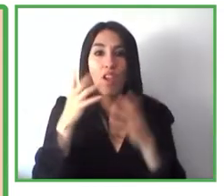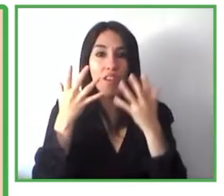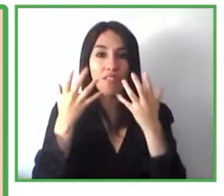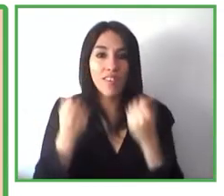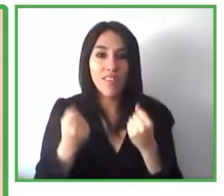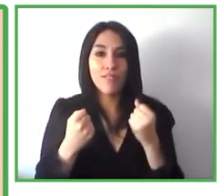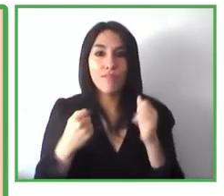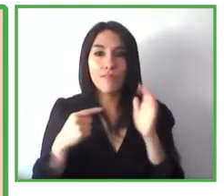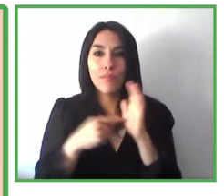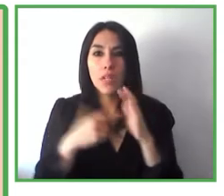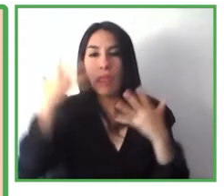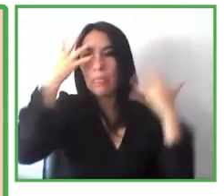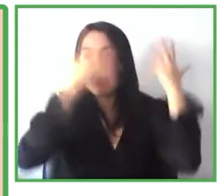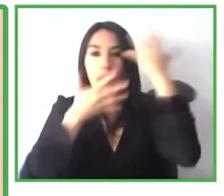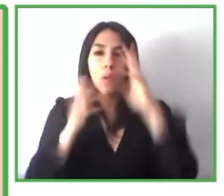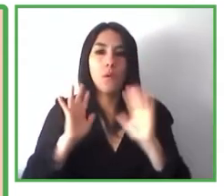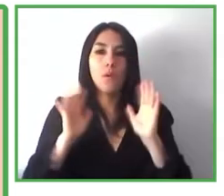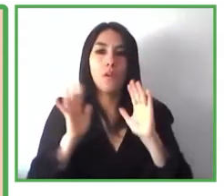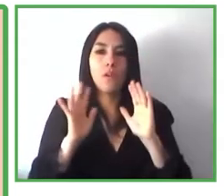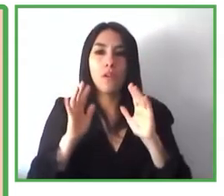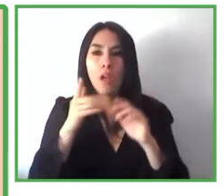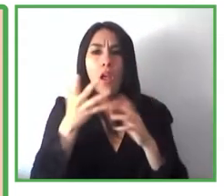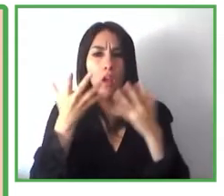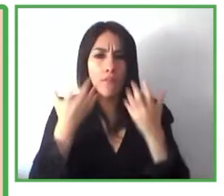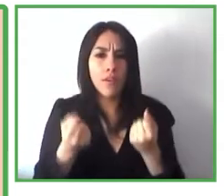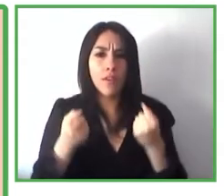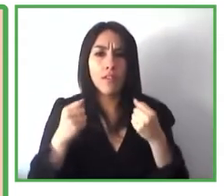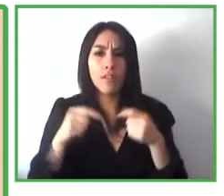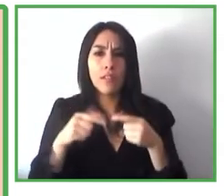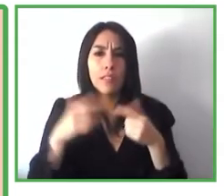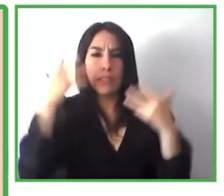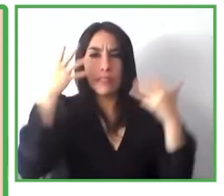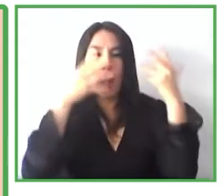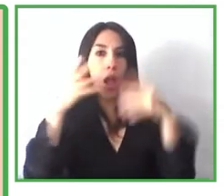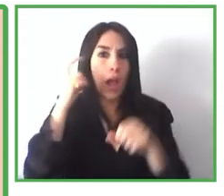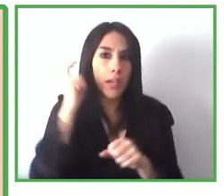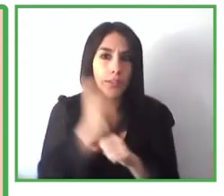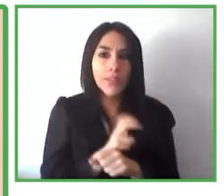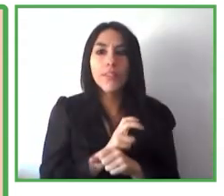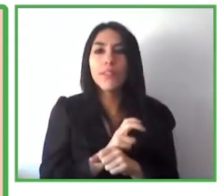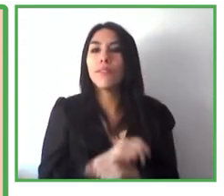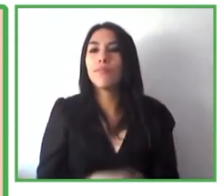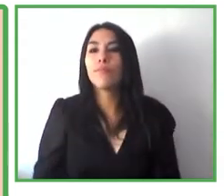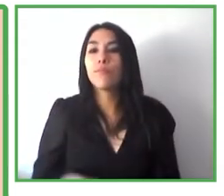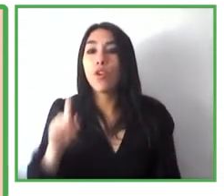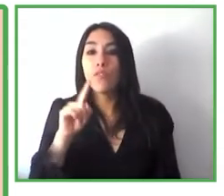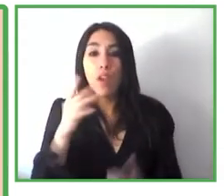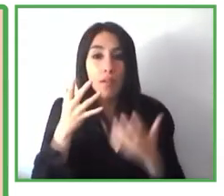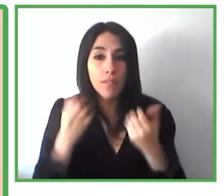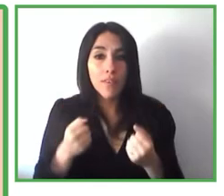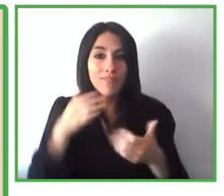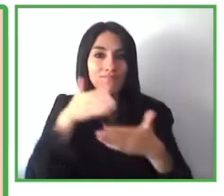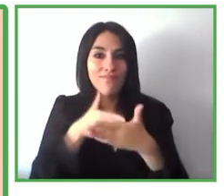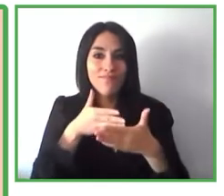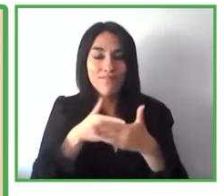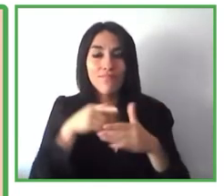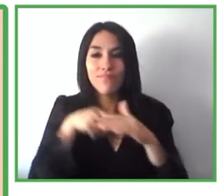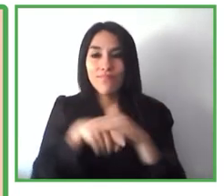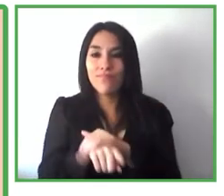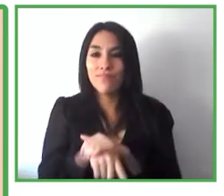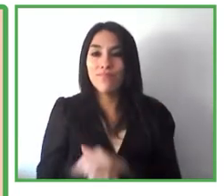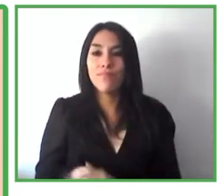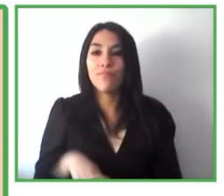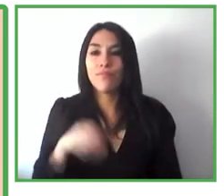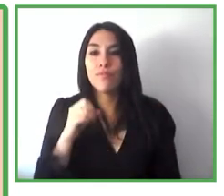dificultad o de sobreesfuerzo donde hay barreras de accesibilidad física o tenemos también información con estas tecnologías podemos obtener